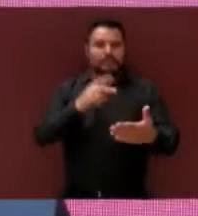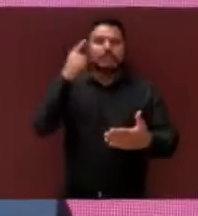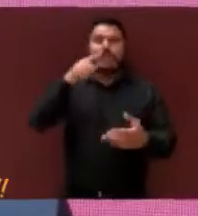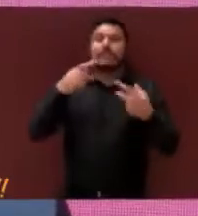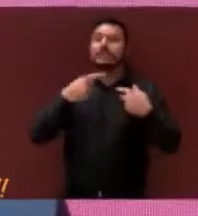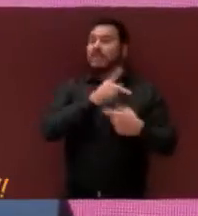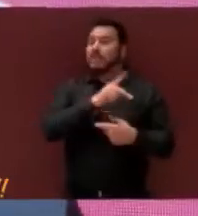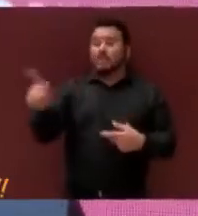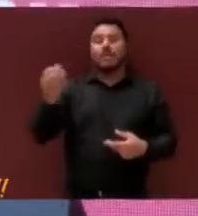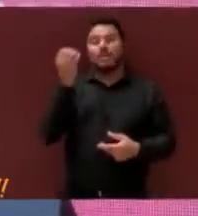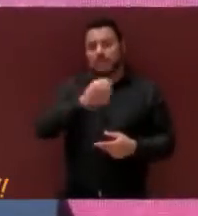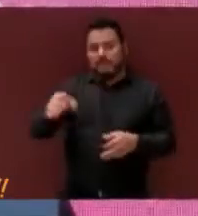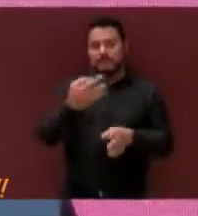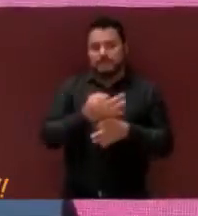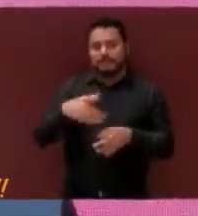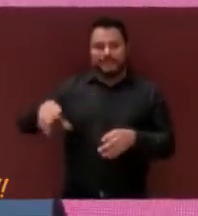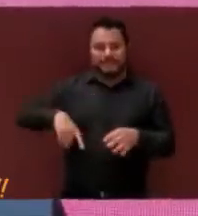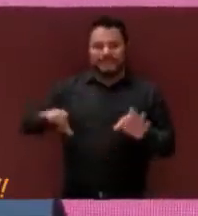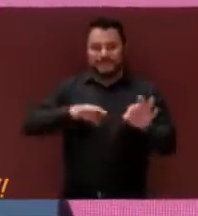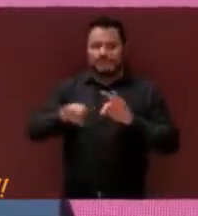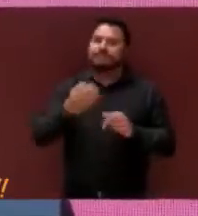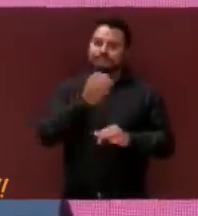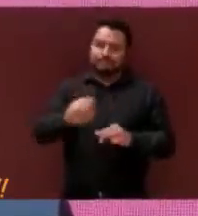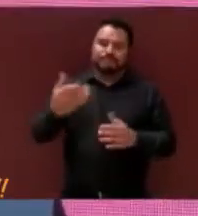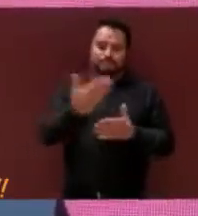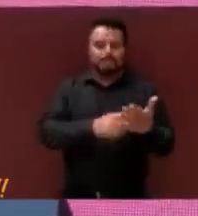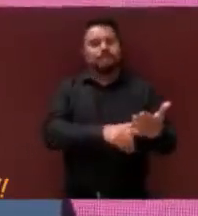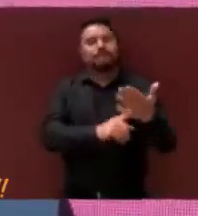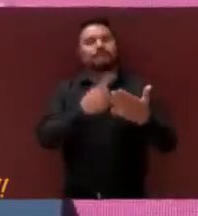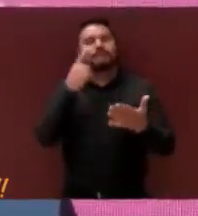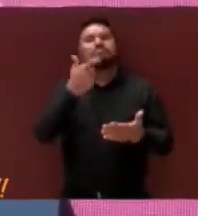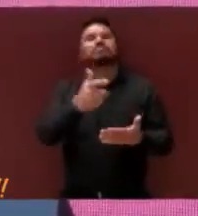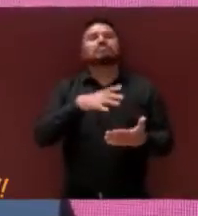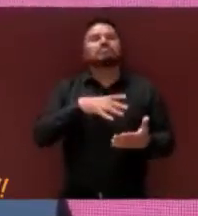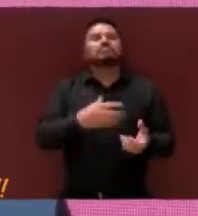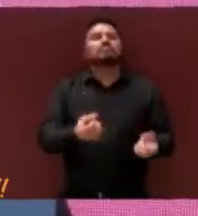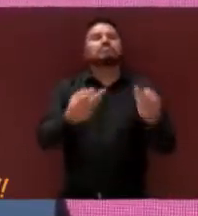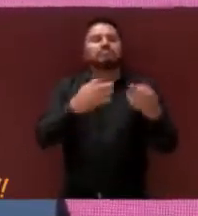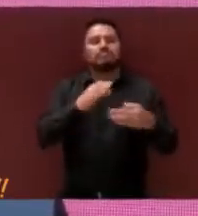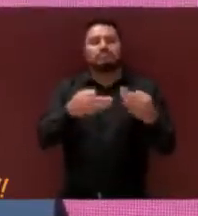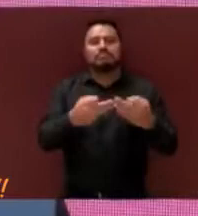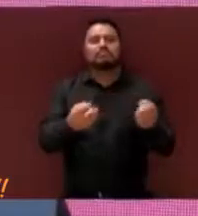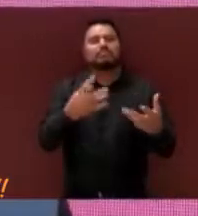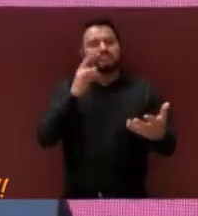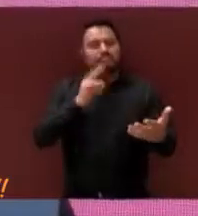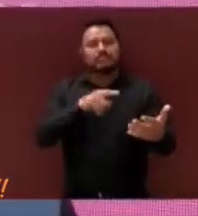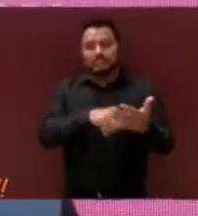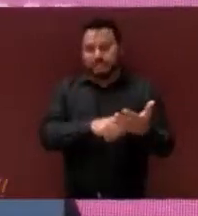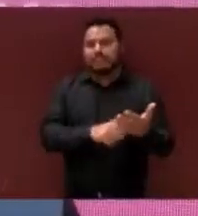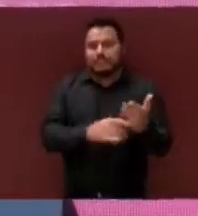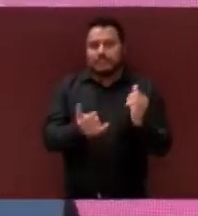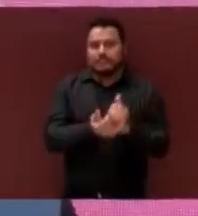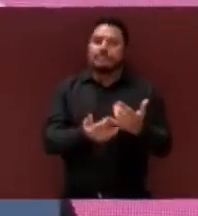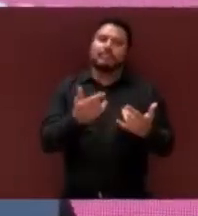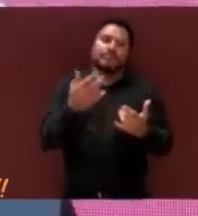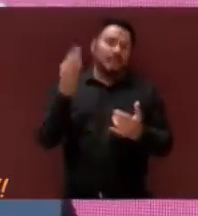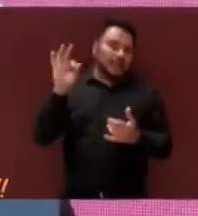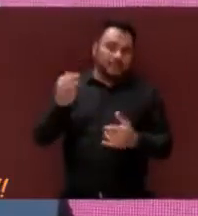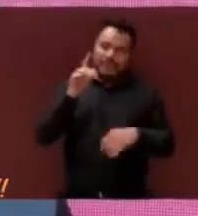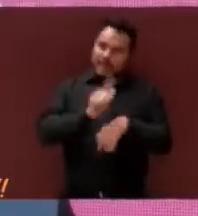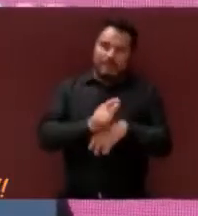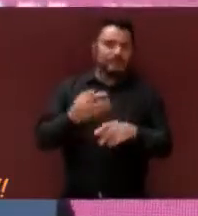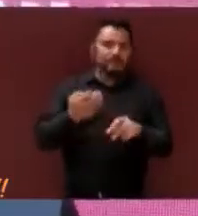obligado a presentar. Este trabajo requiere de un puntual coordinación con instancias tanto federales como